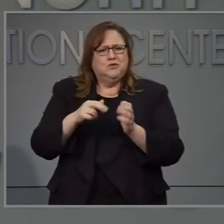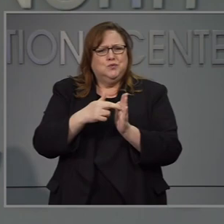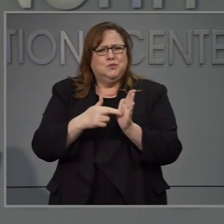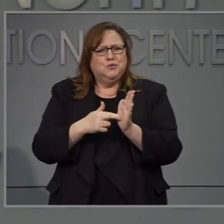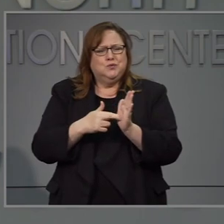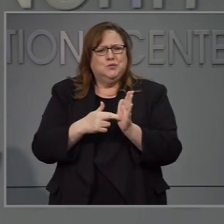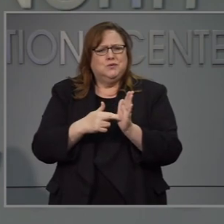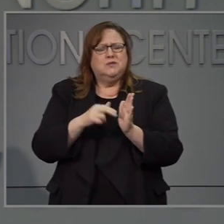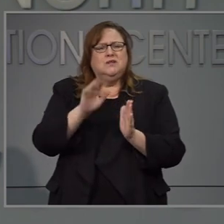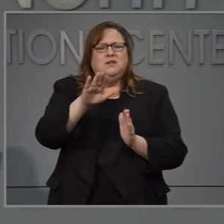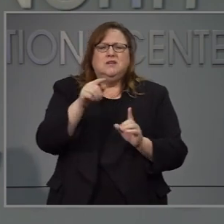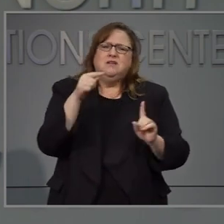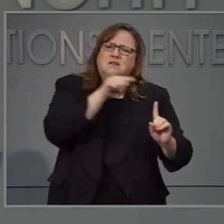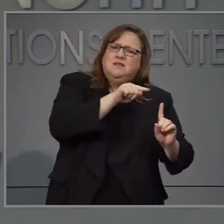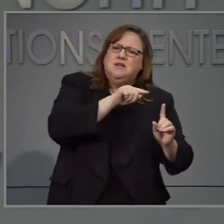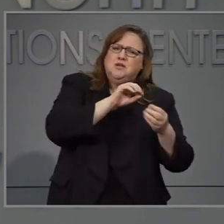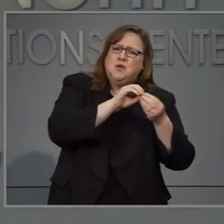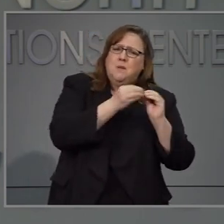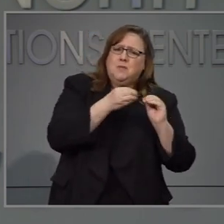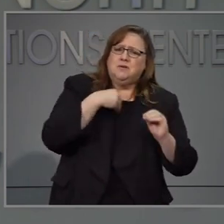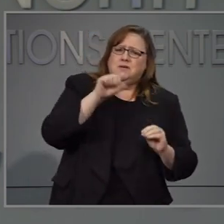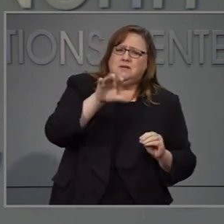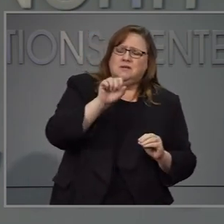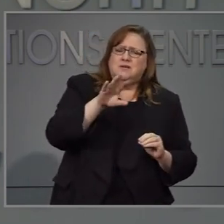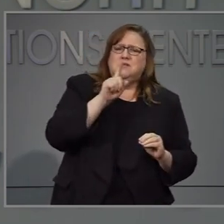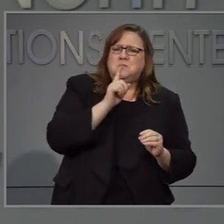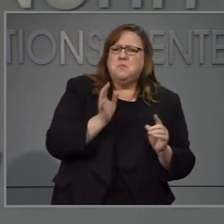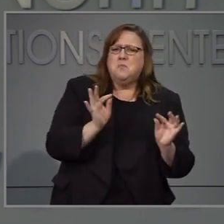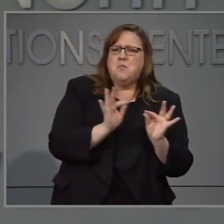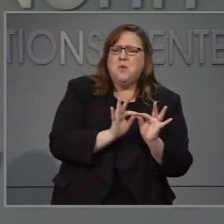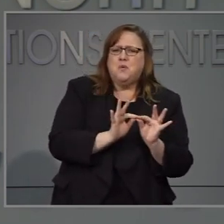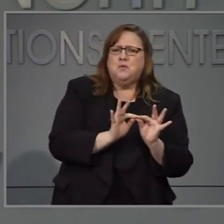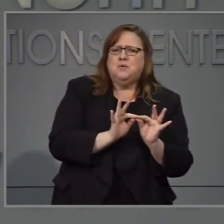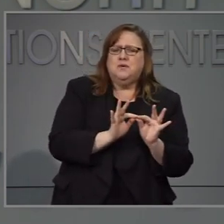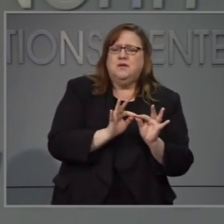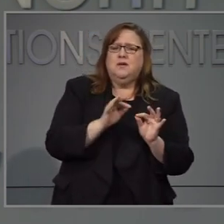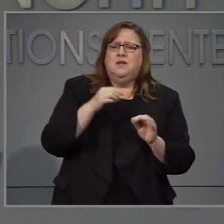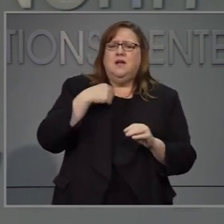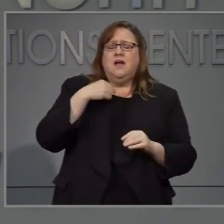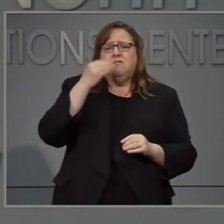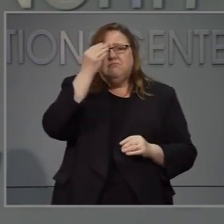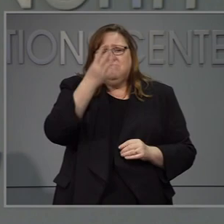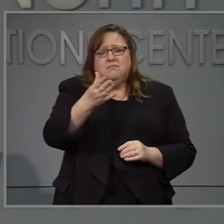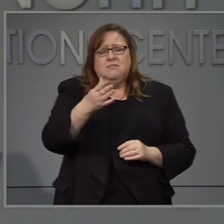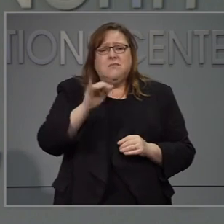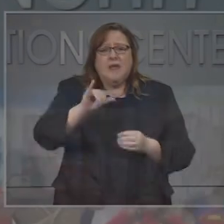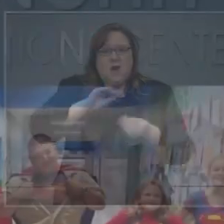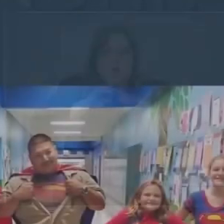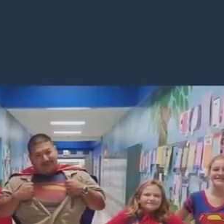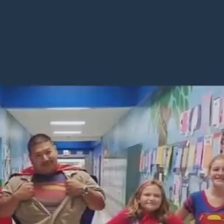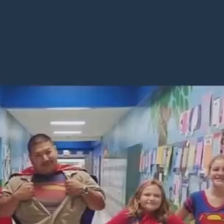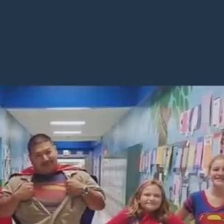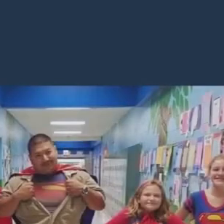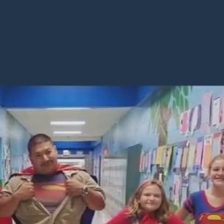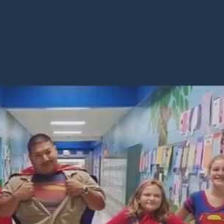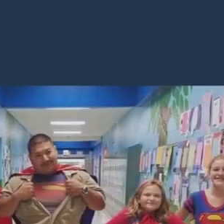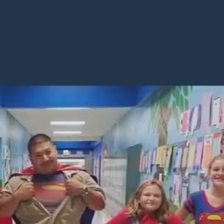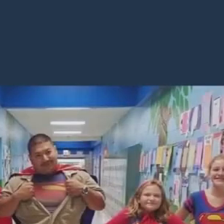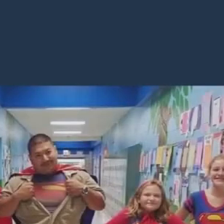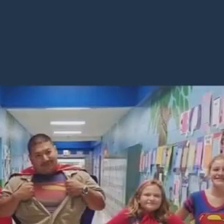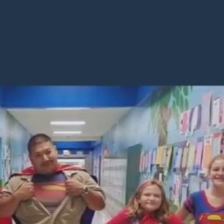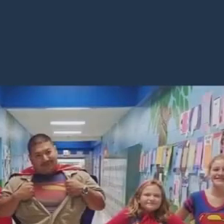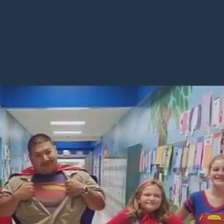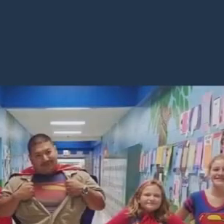que agregamos una muerte, una familia y una comunidad está de luto. Quiero